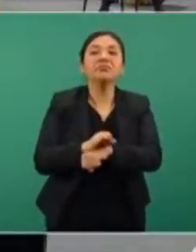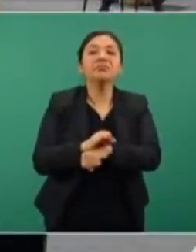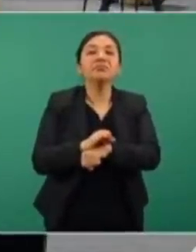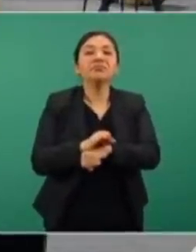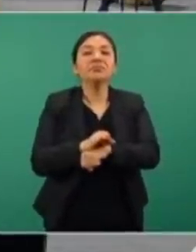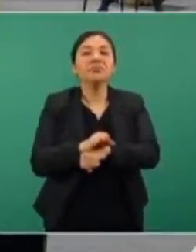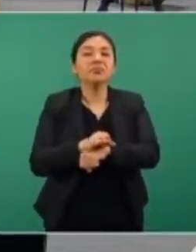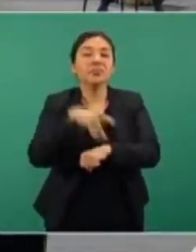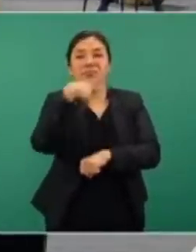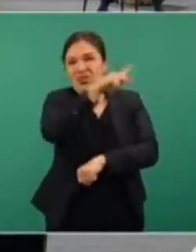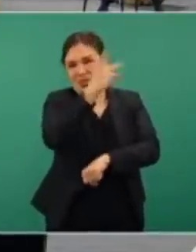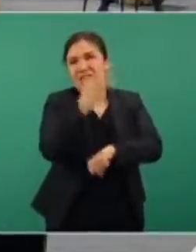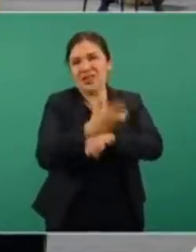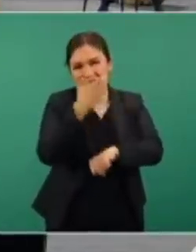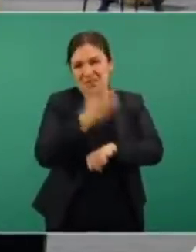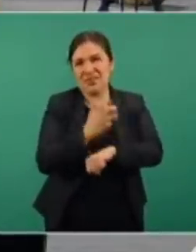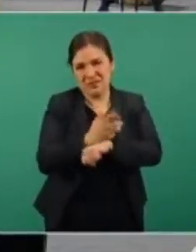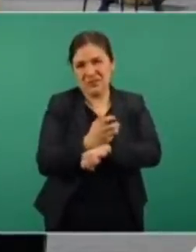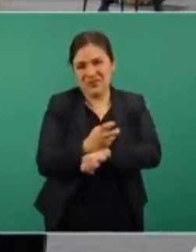estadounidenses